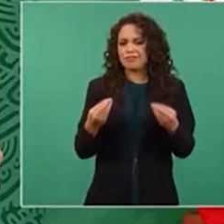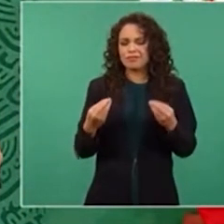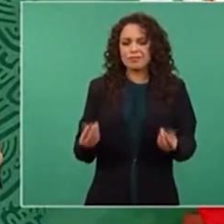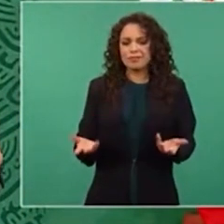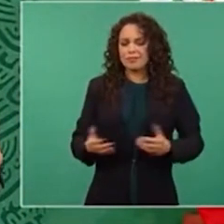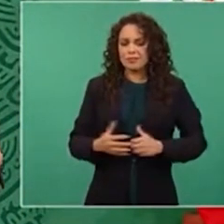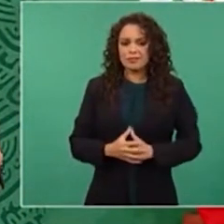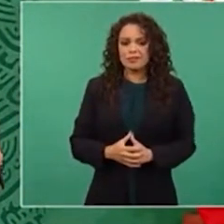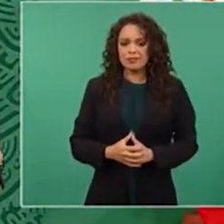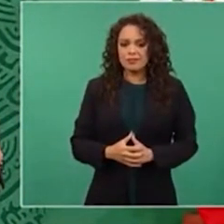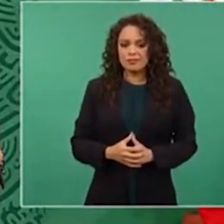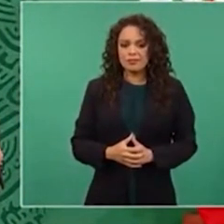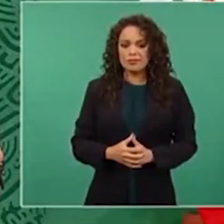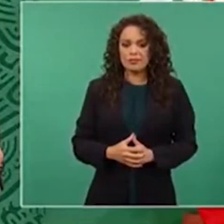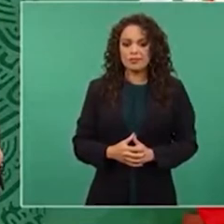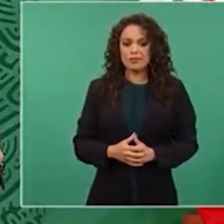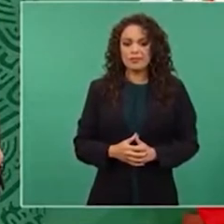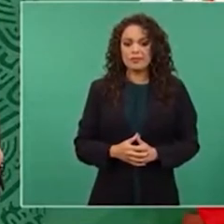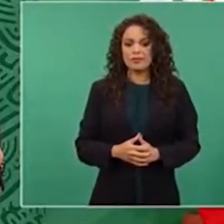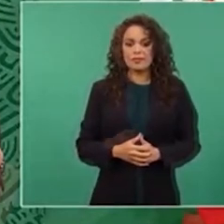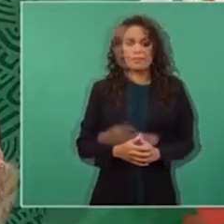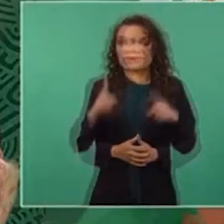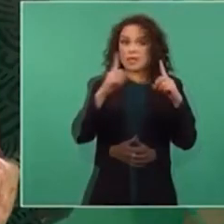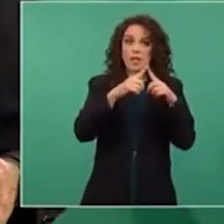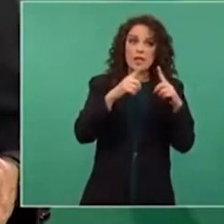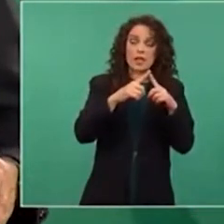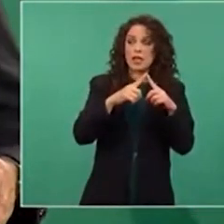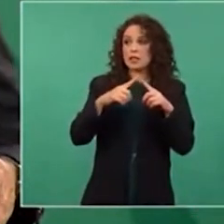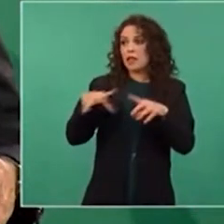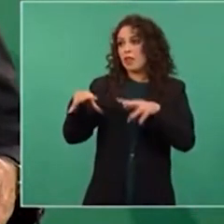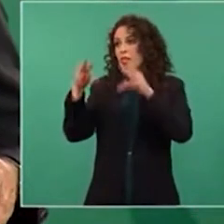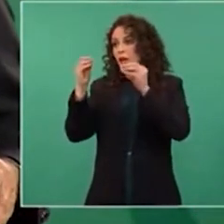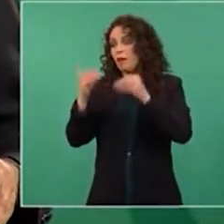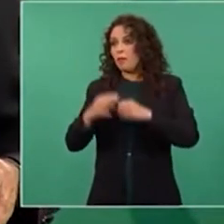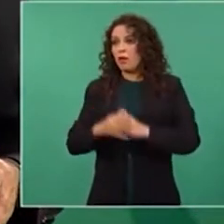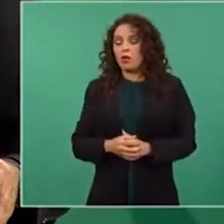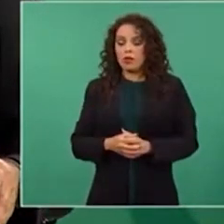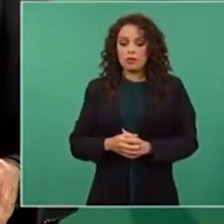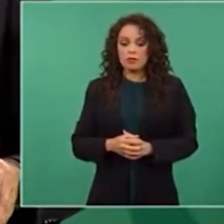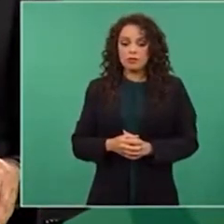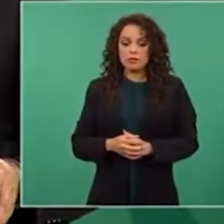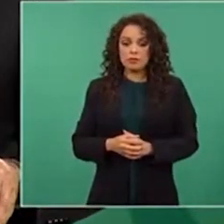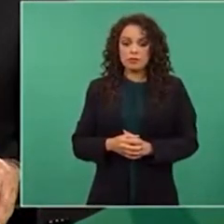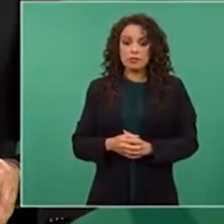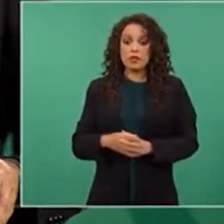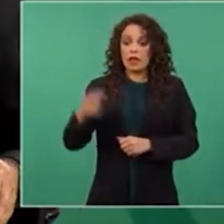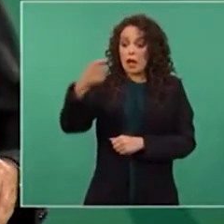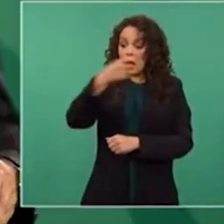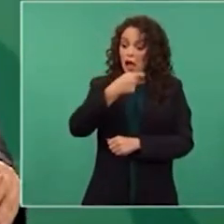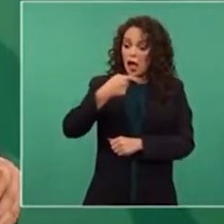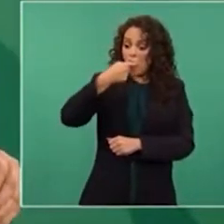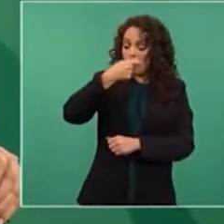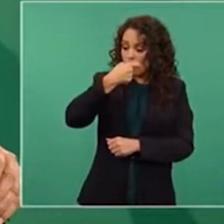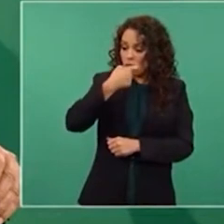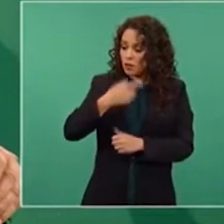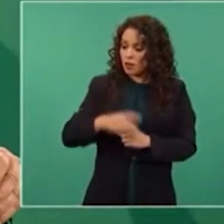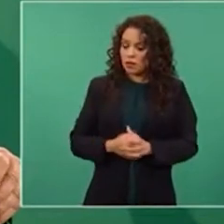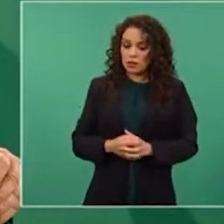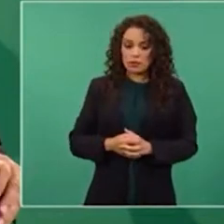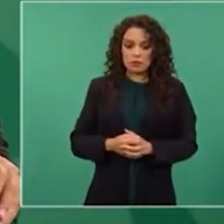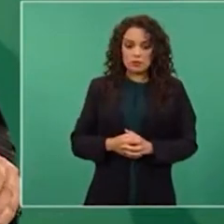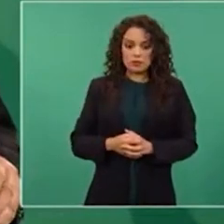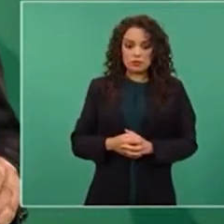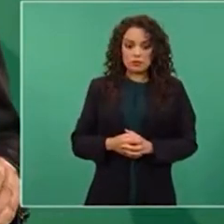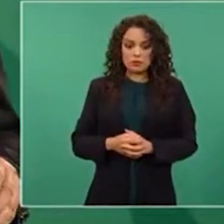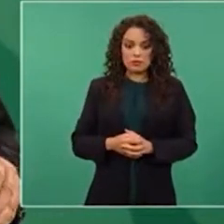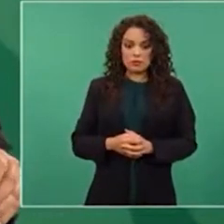Van a los templos, van a la iglesia, confiesan, comulgan, dejan el marcador en